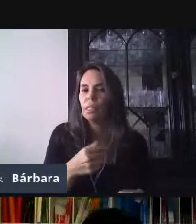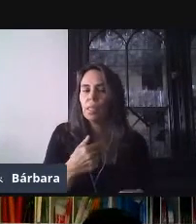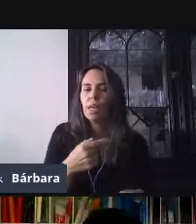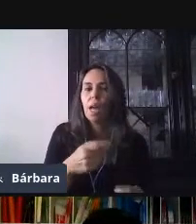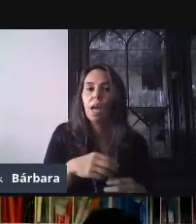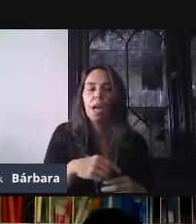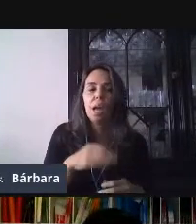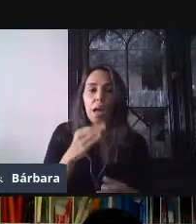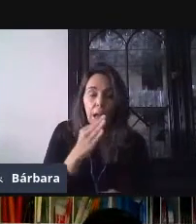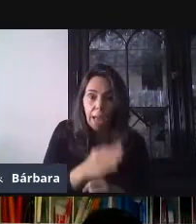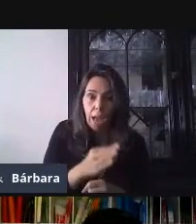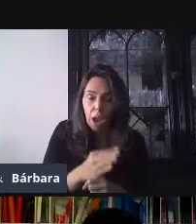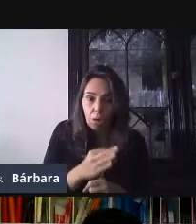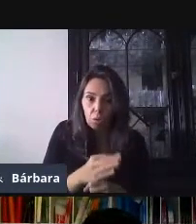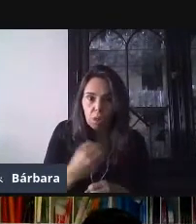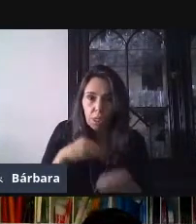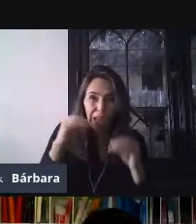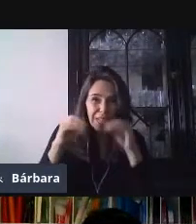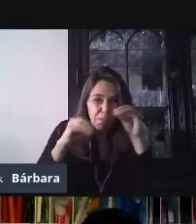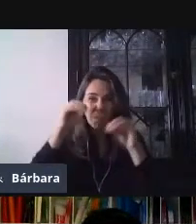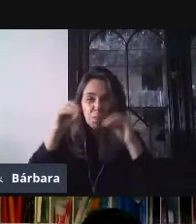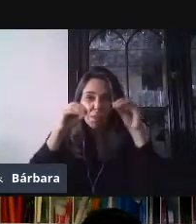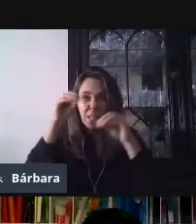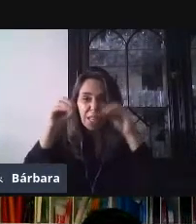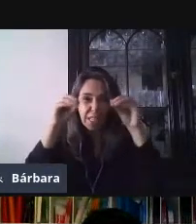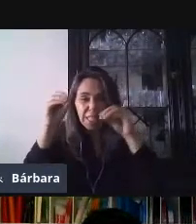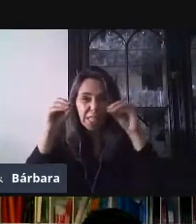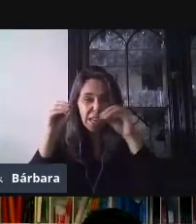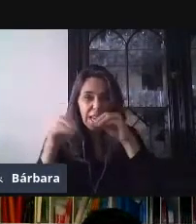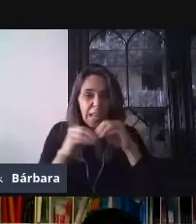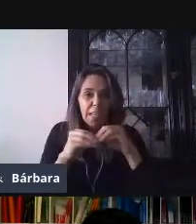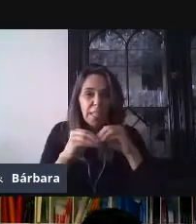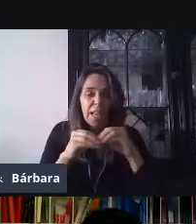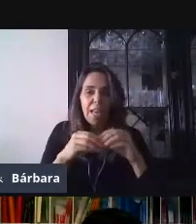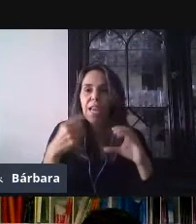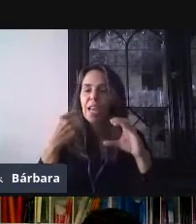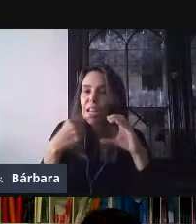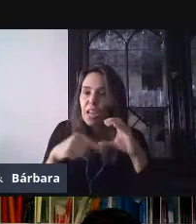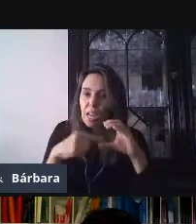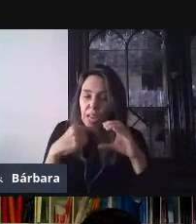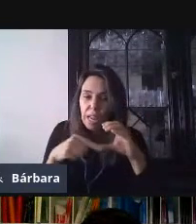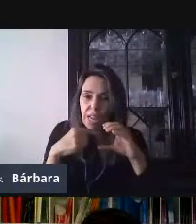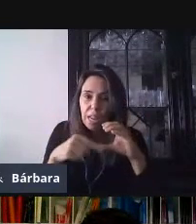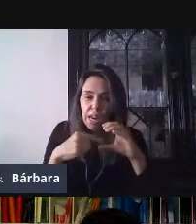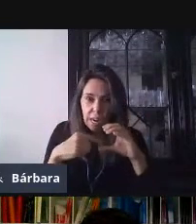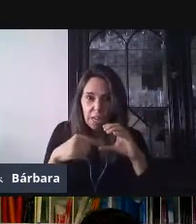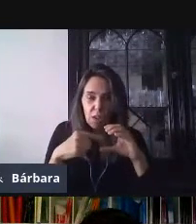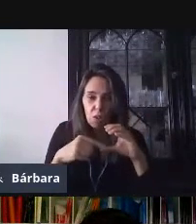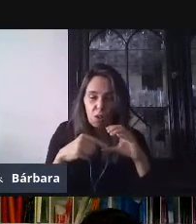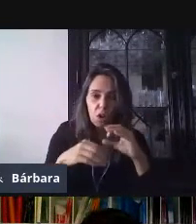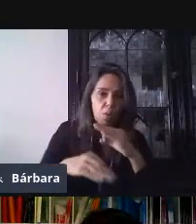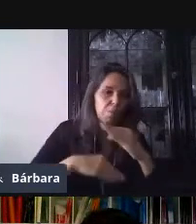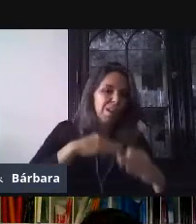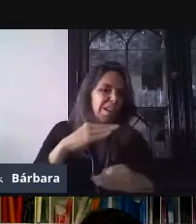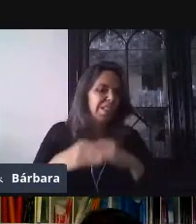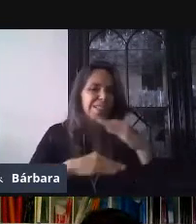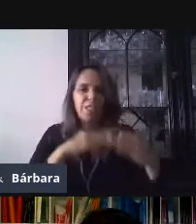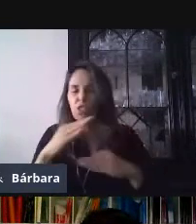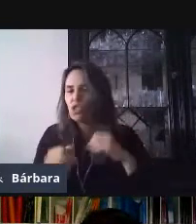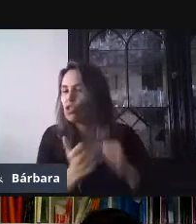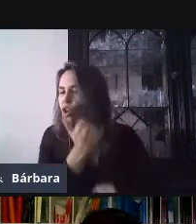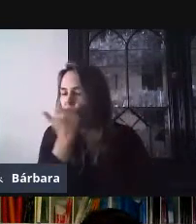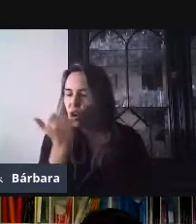Educativa Federal en la Ciudad de México para poder ya crear estas cuentas de todos sus estudiantes desde preescolar hasta secundaria.